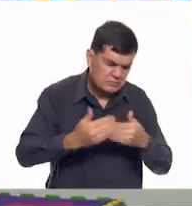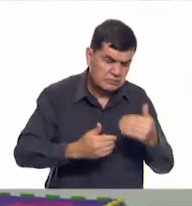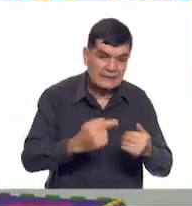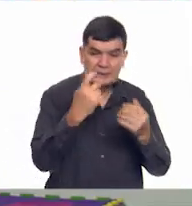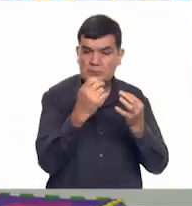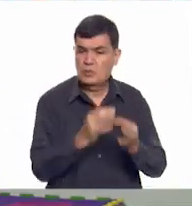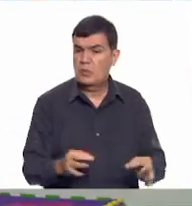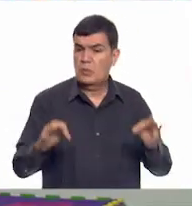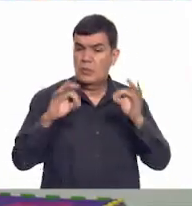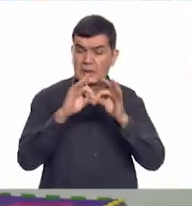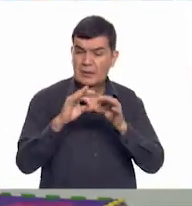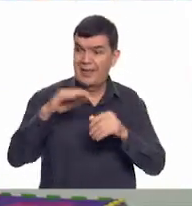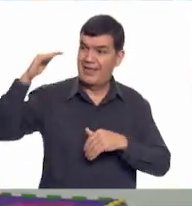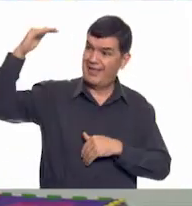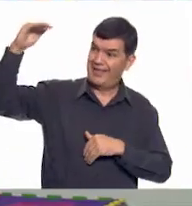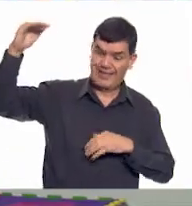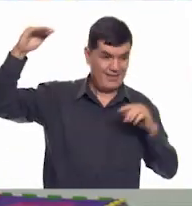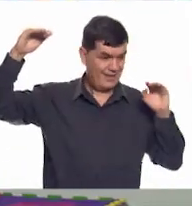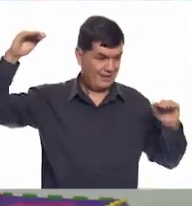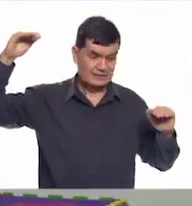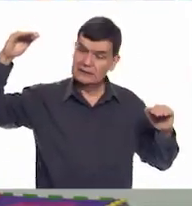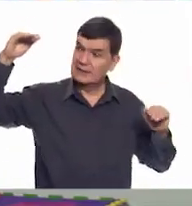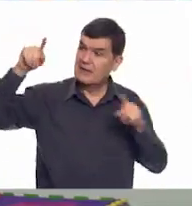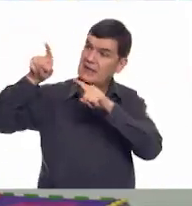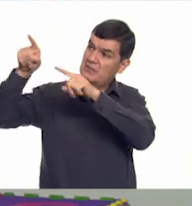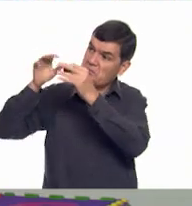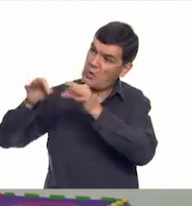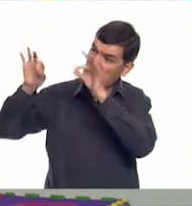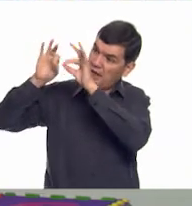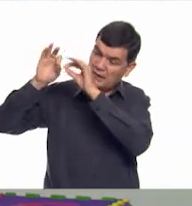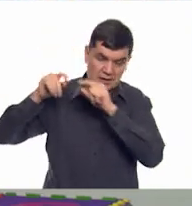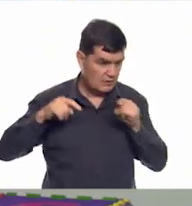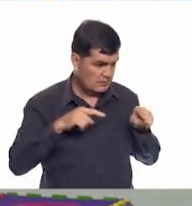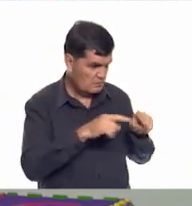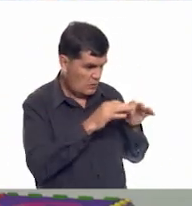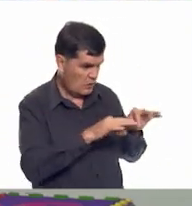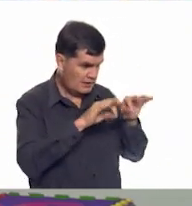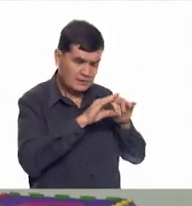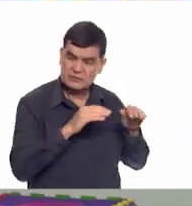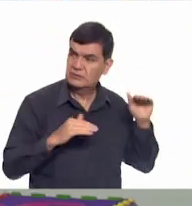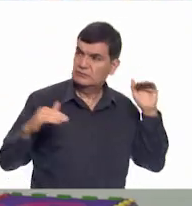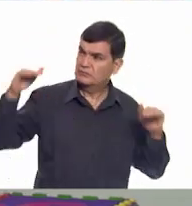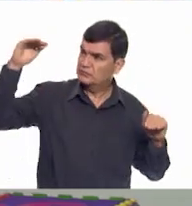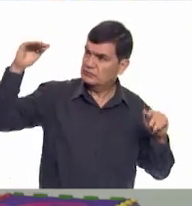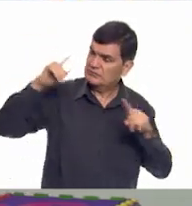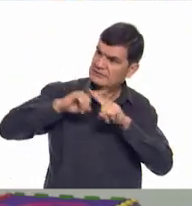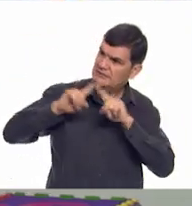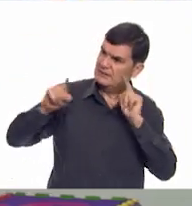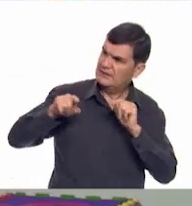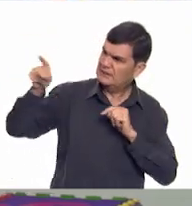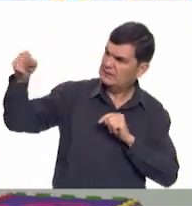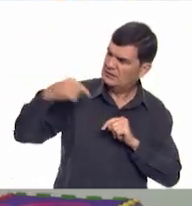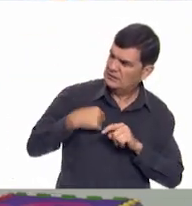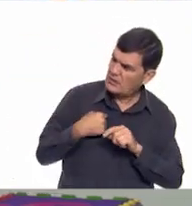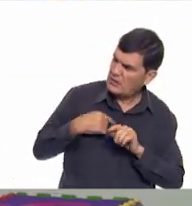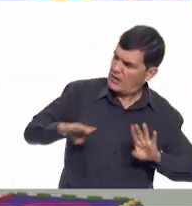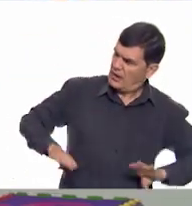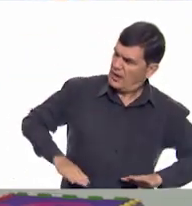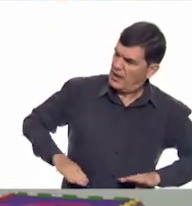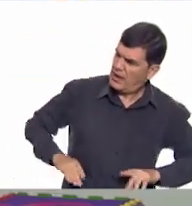que era importante para el caballo y el Pony, admiraba al principio. Dejó de serlo cuando entendió que poseía otras